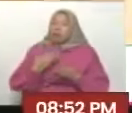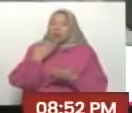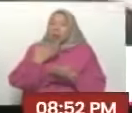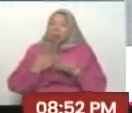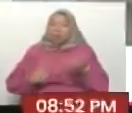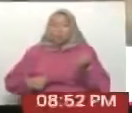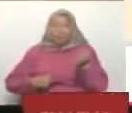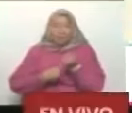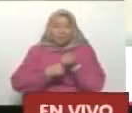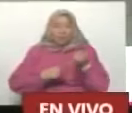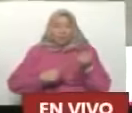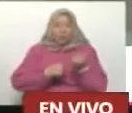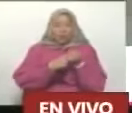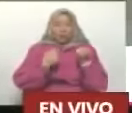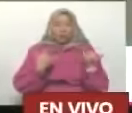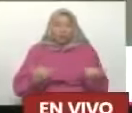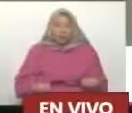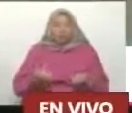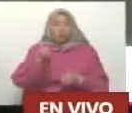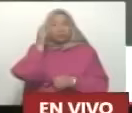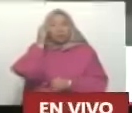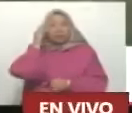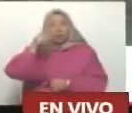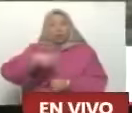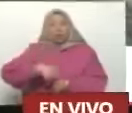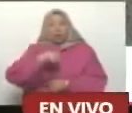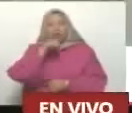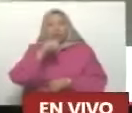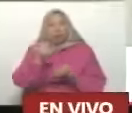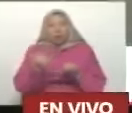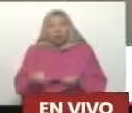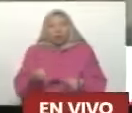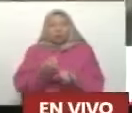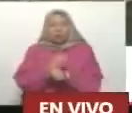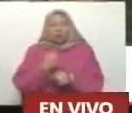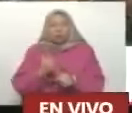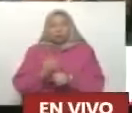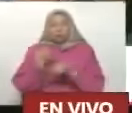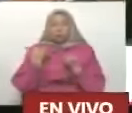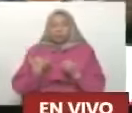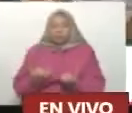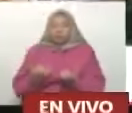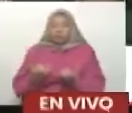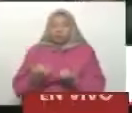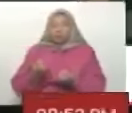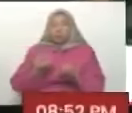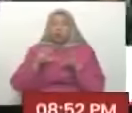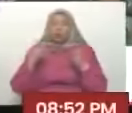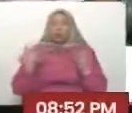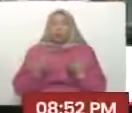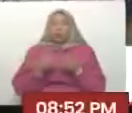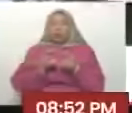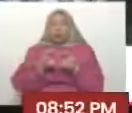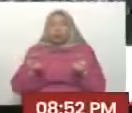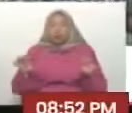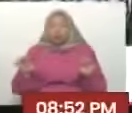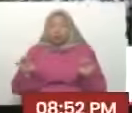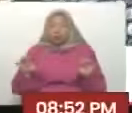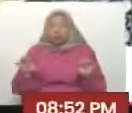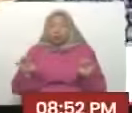apoyo, con todo lo logrado el día de hoy. Estamos entrando ahorita en el aula de educación